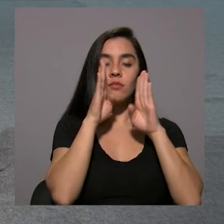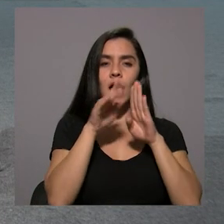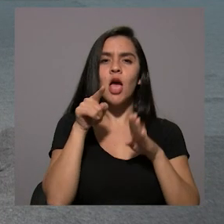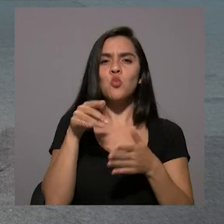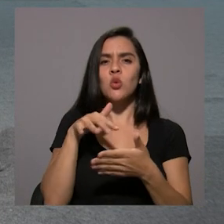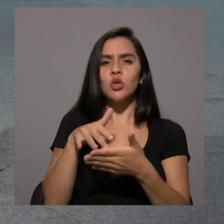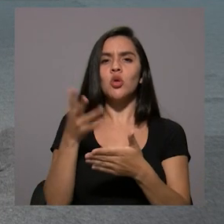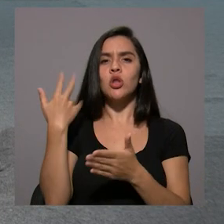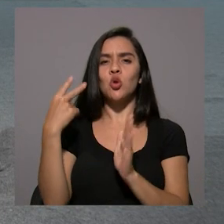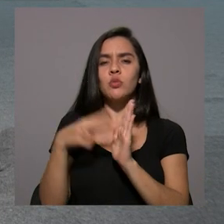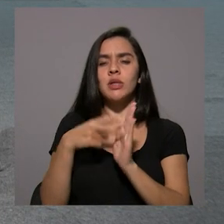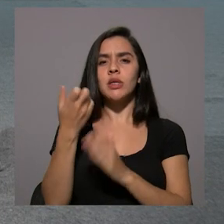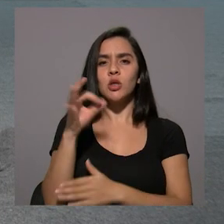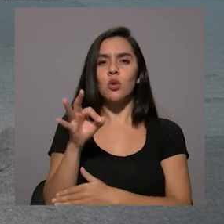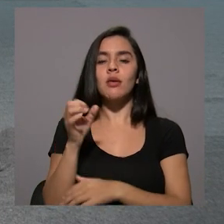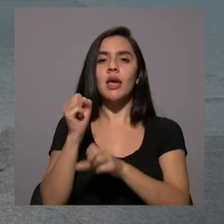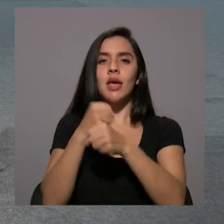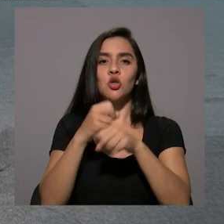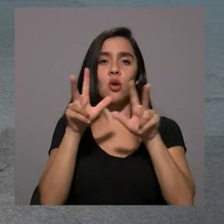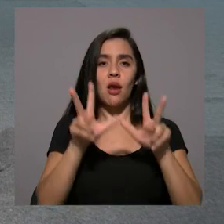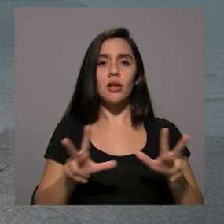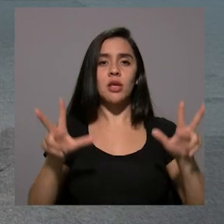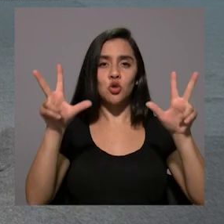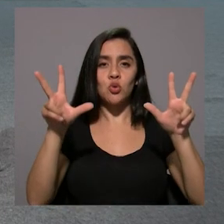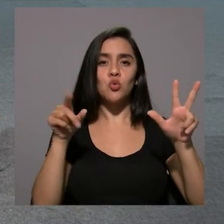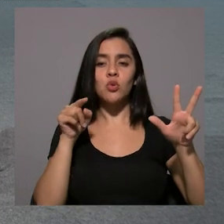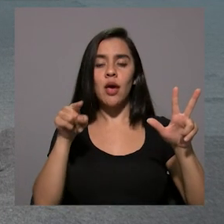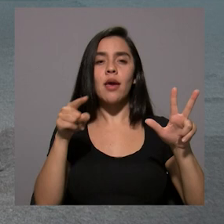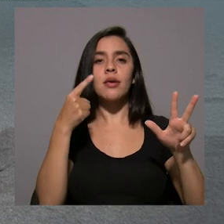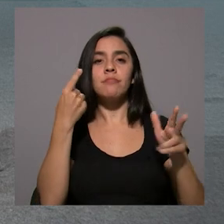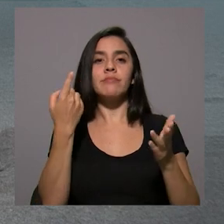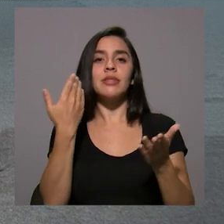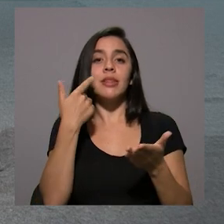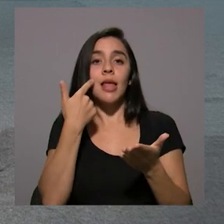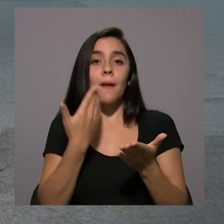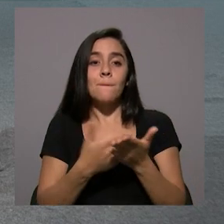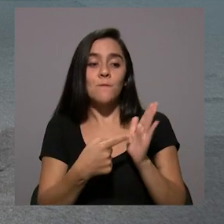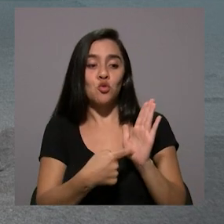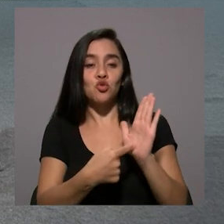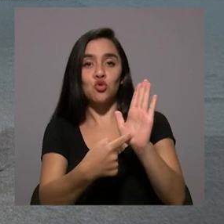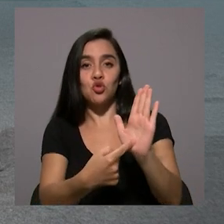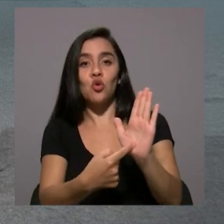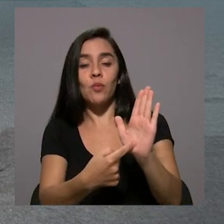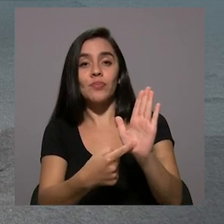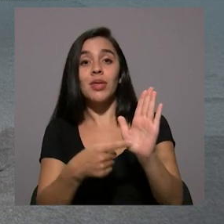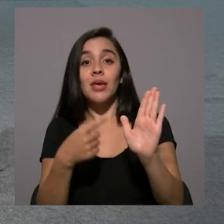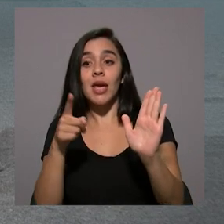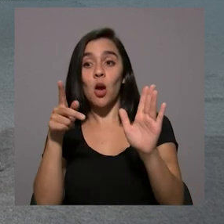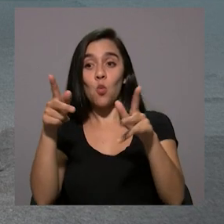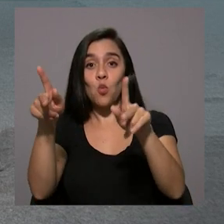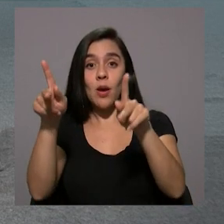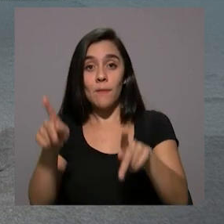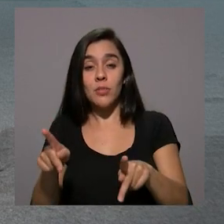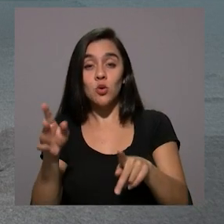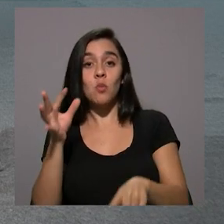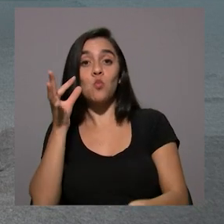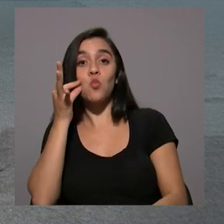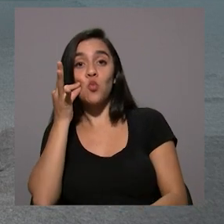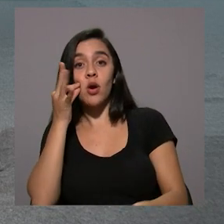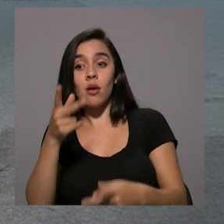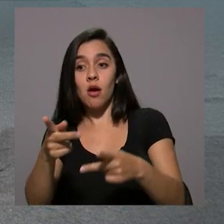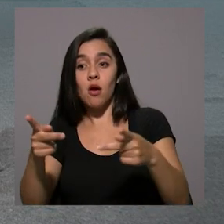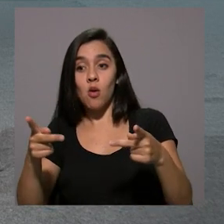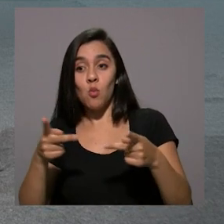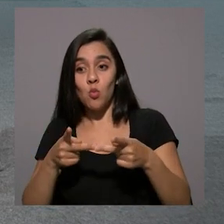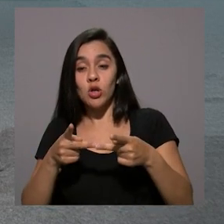estudio de 2019 que había realizado Naciones Unidas, donde se demostraba cómo el ejercer el cargo para una mujer en el escenario local